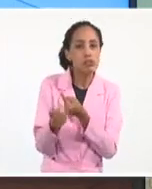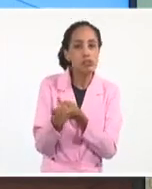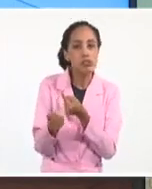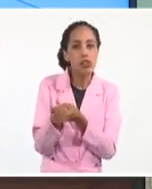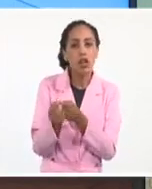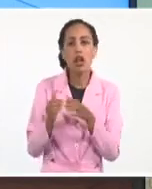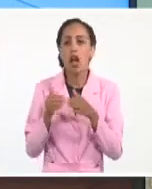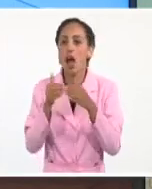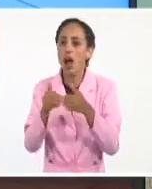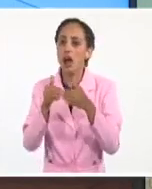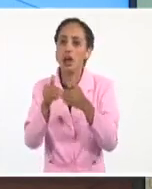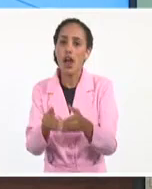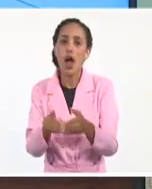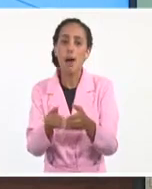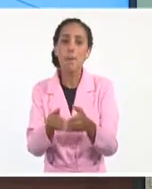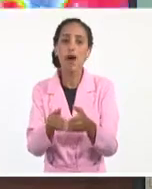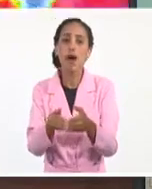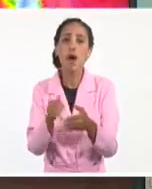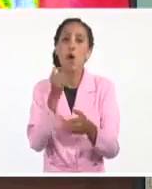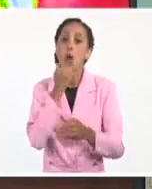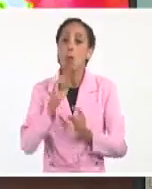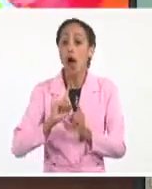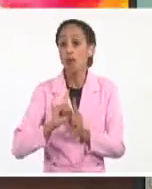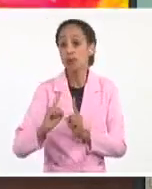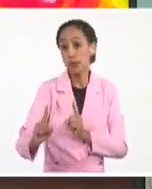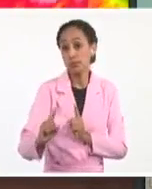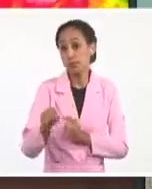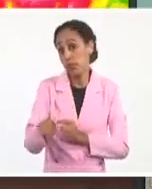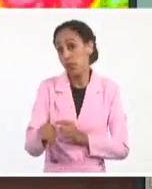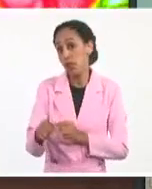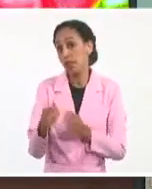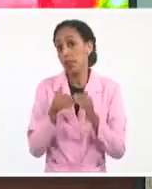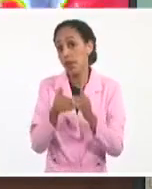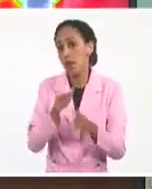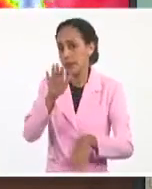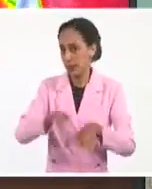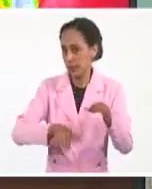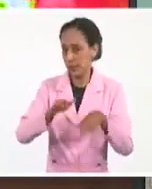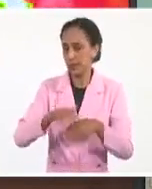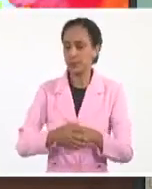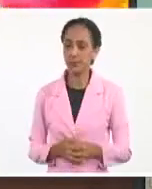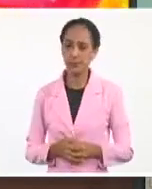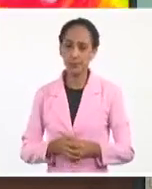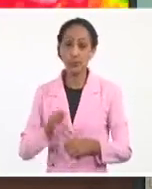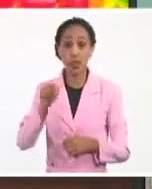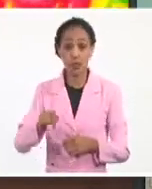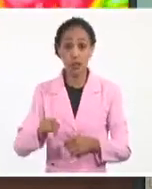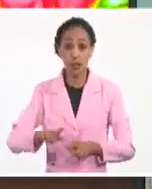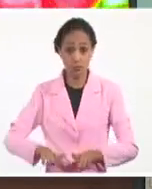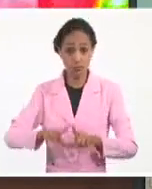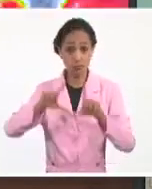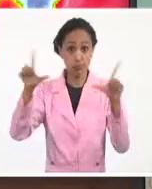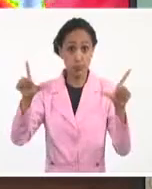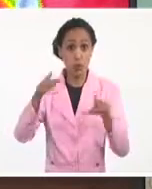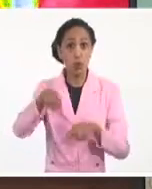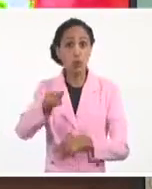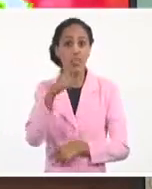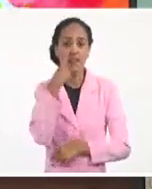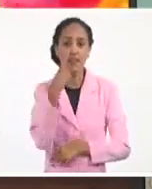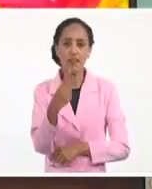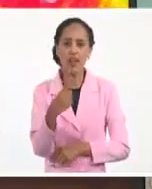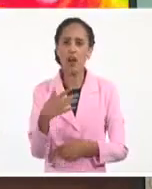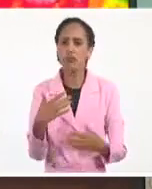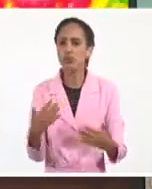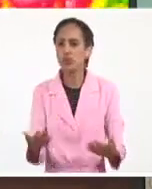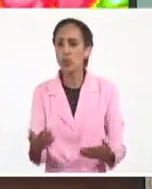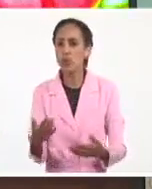Gamma, o un poco más alejado de Gamma. Y esta imagen se la pongo para que vean ustedes cómo se van